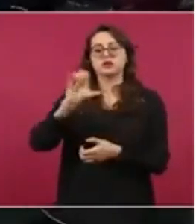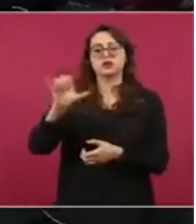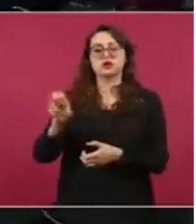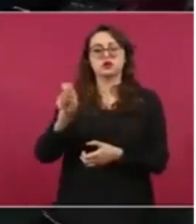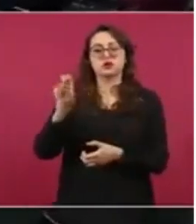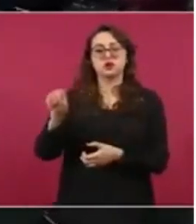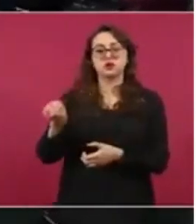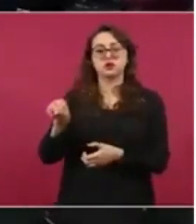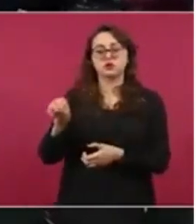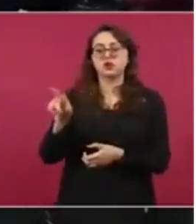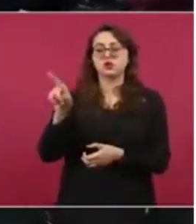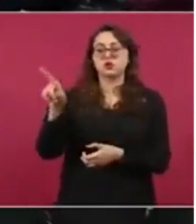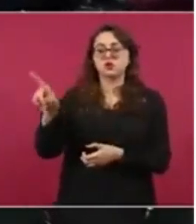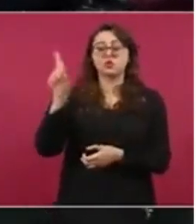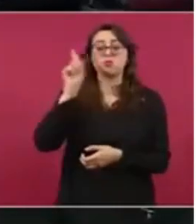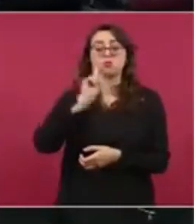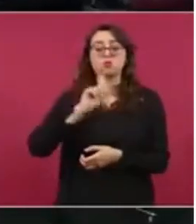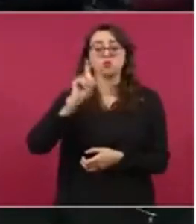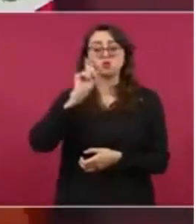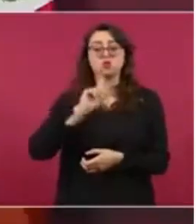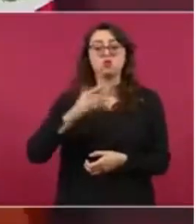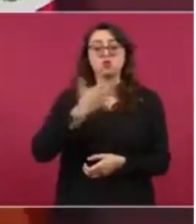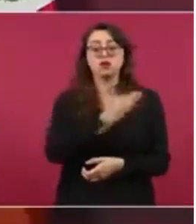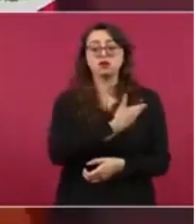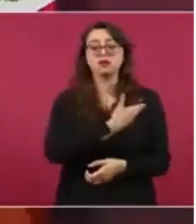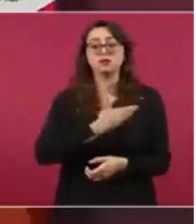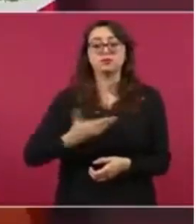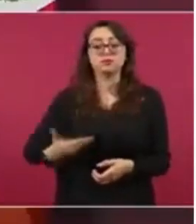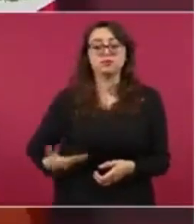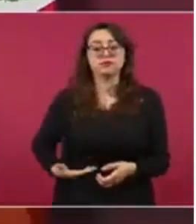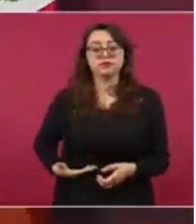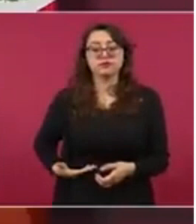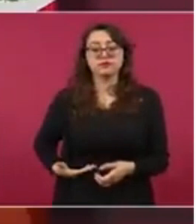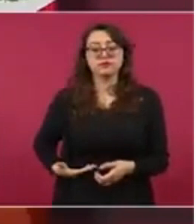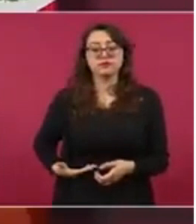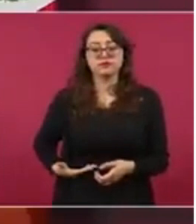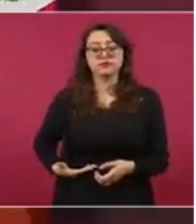¿Qué es la